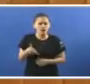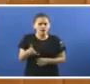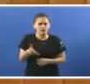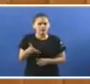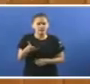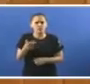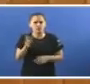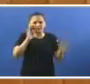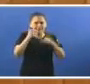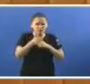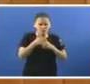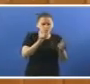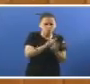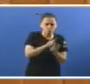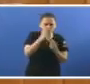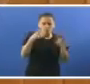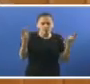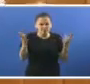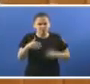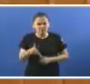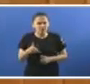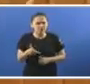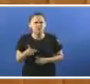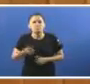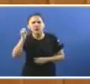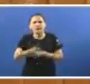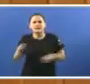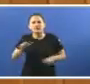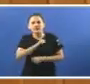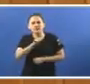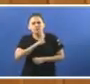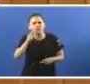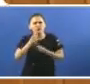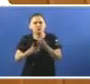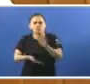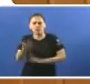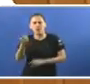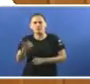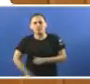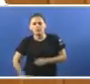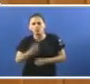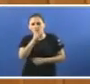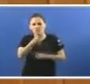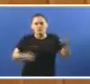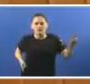se nos atenda na sanidade pública Pero é que hai máis xente agardando para intervencións de menisco Ano e medio nos trasladaban esta mañán